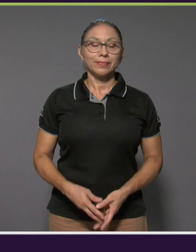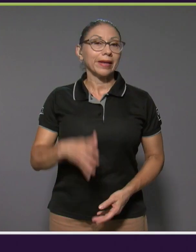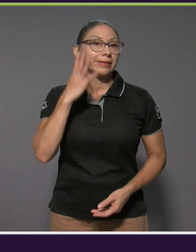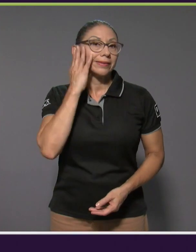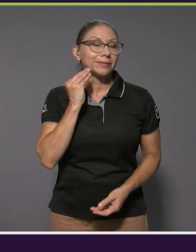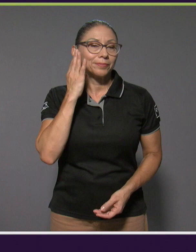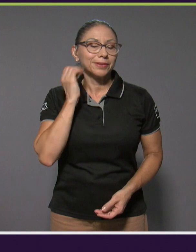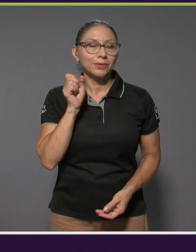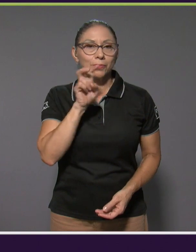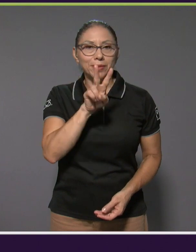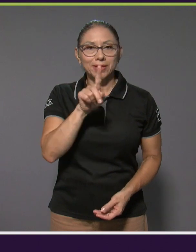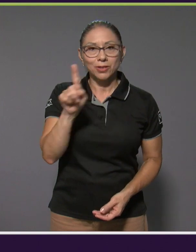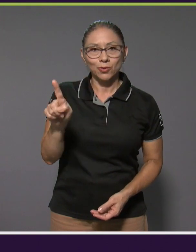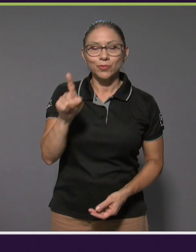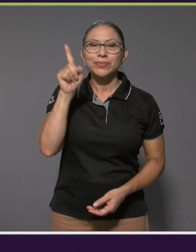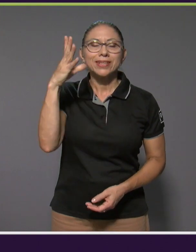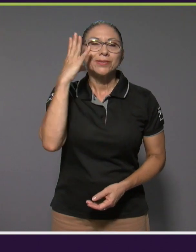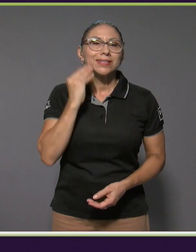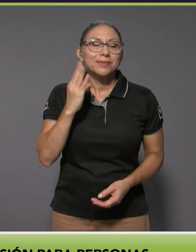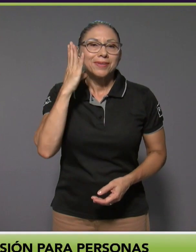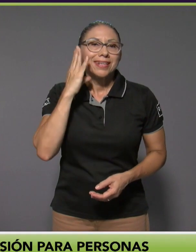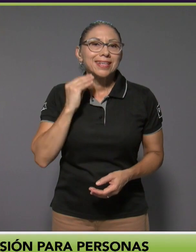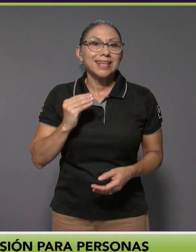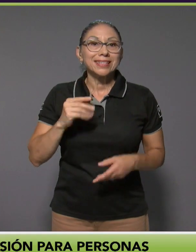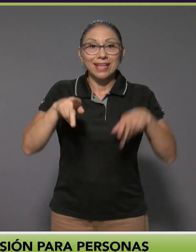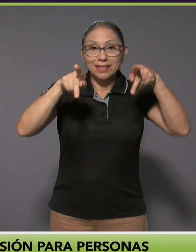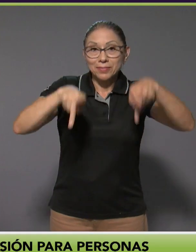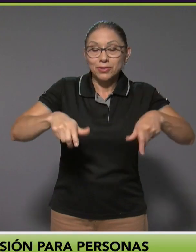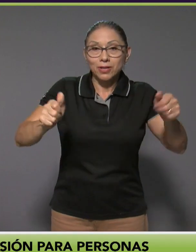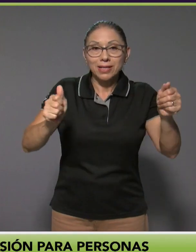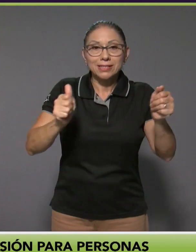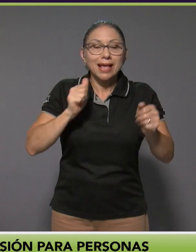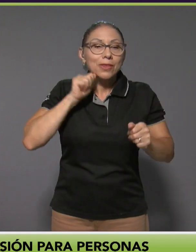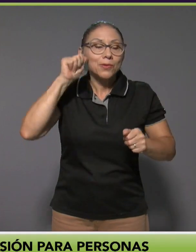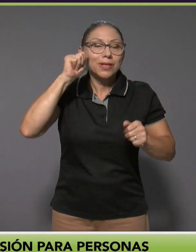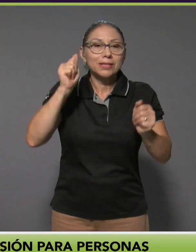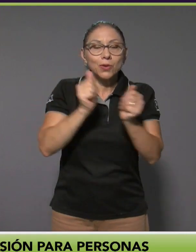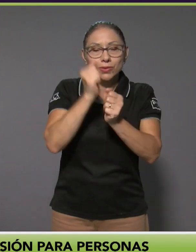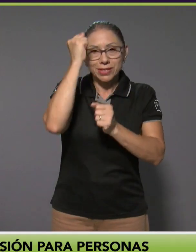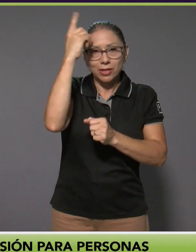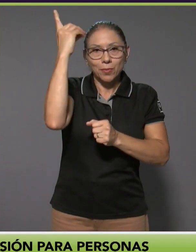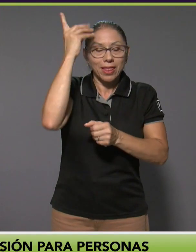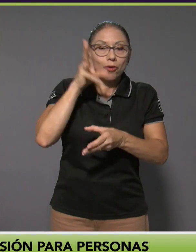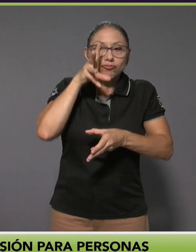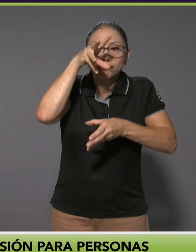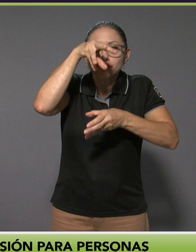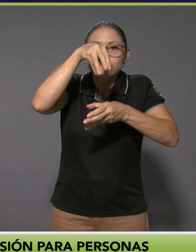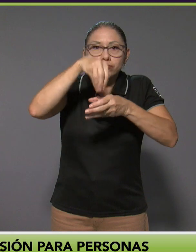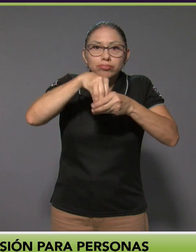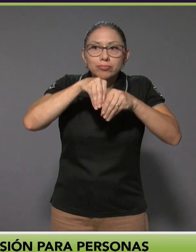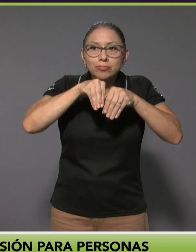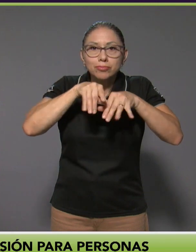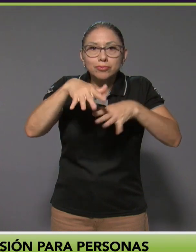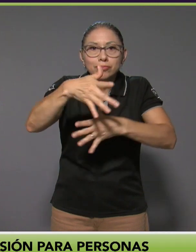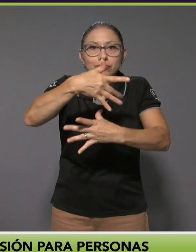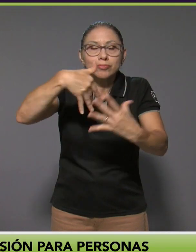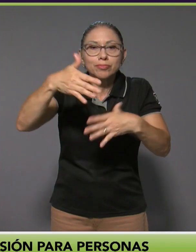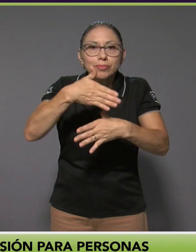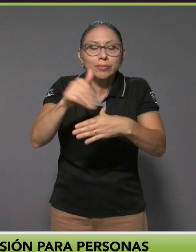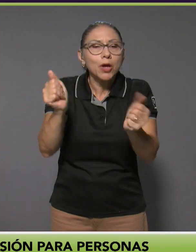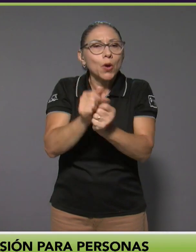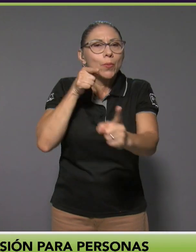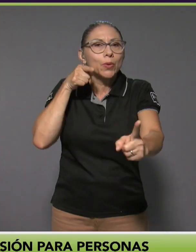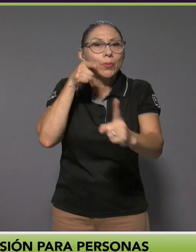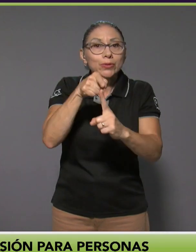Expedición 21 es una experiencia de inmersión para personas adultas con síndrome de Down que tiene el propósito de fomentar la